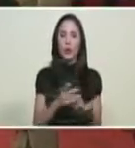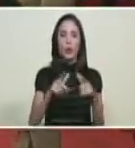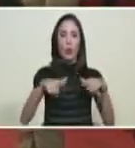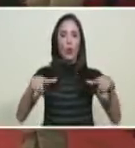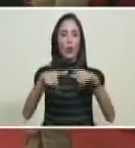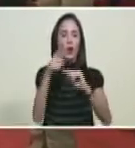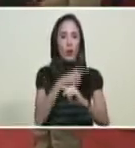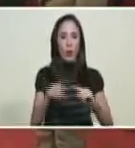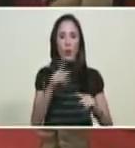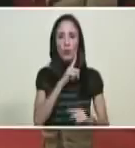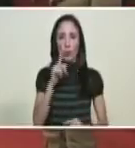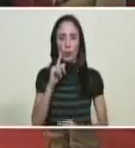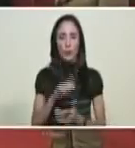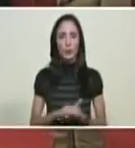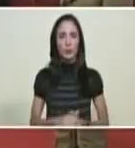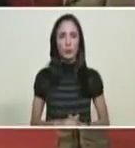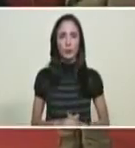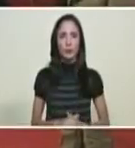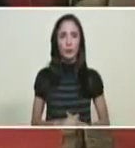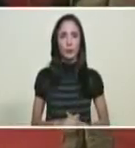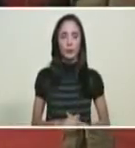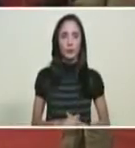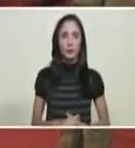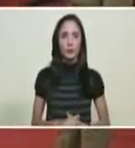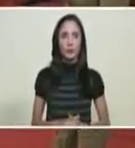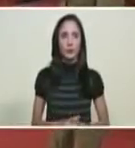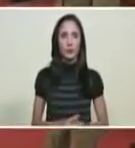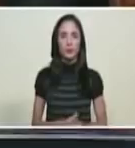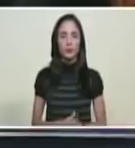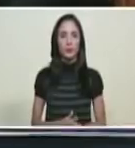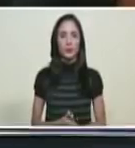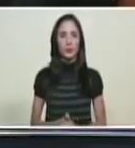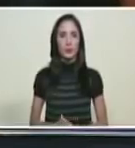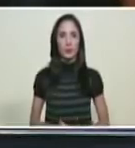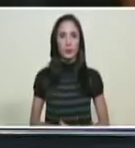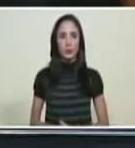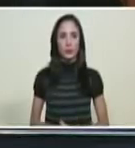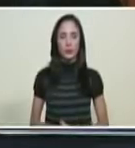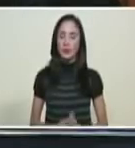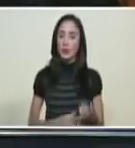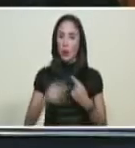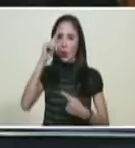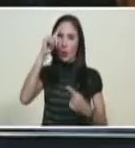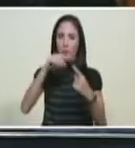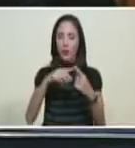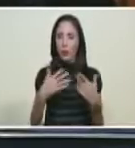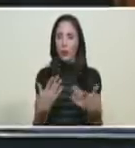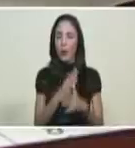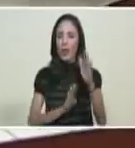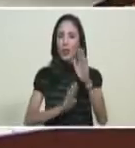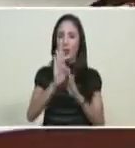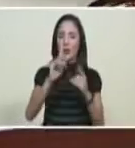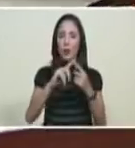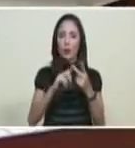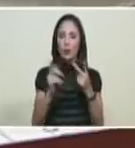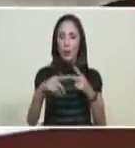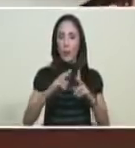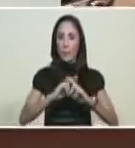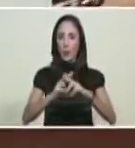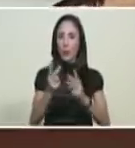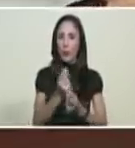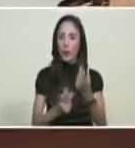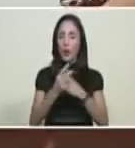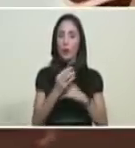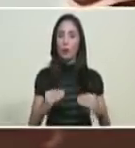de inversión y el plan de desarrollo se estructurará de